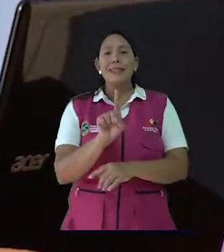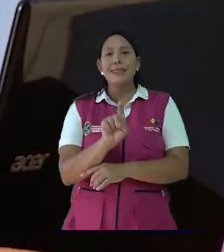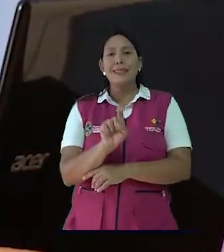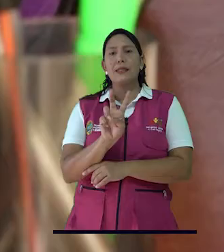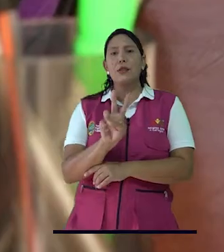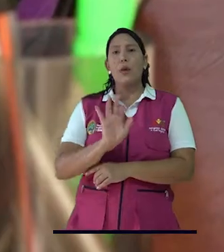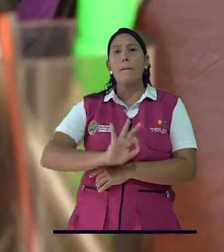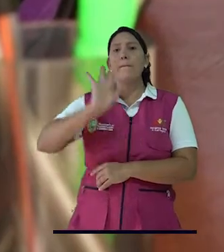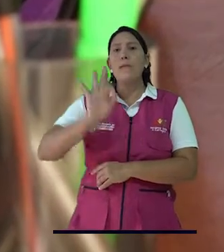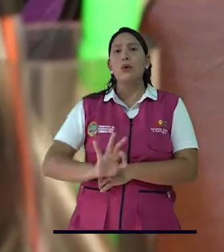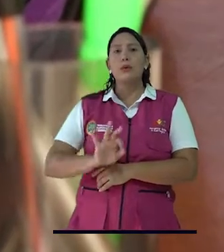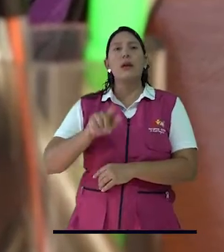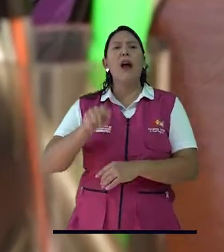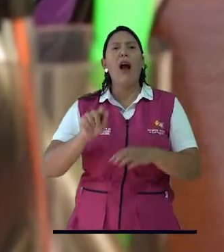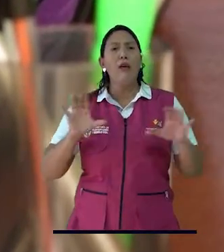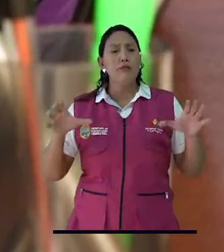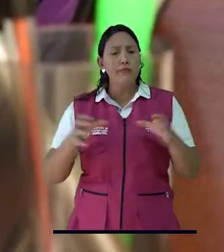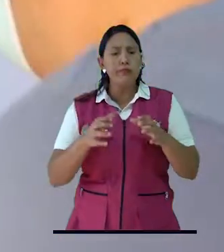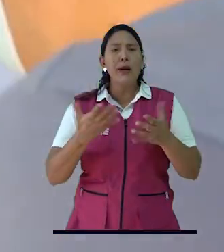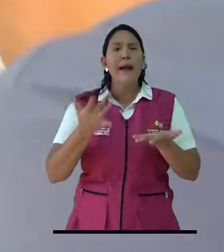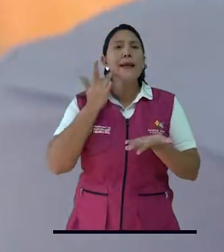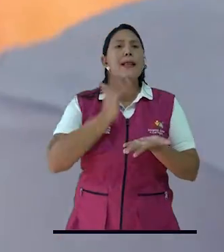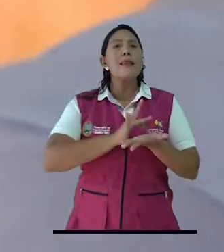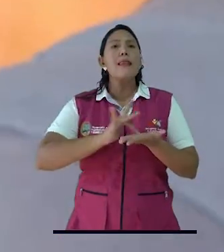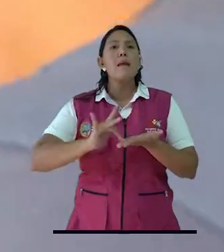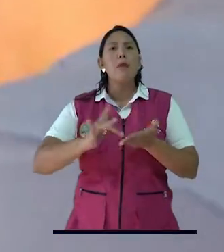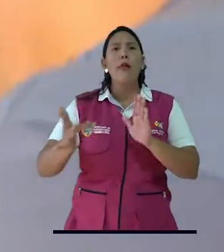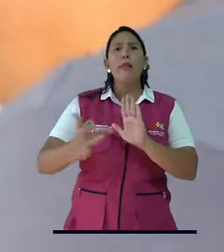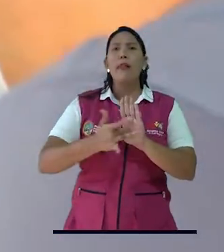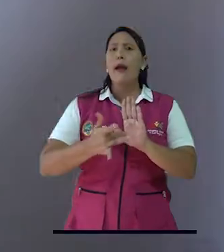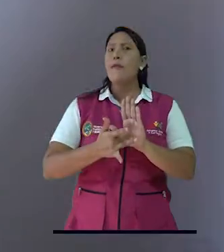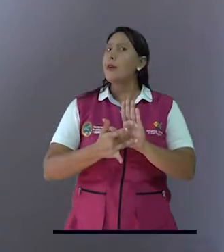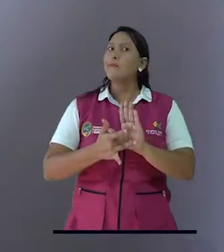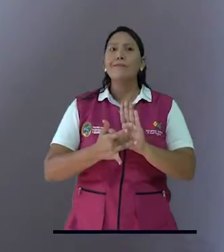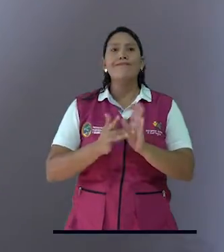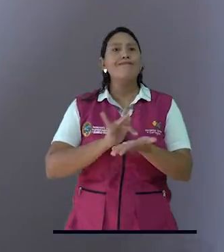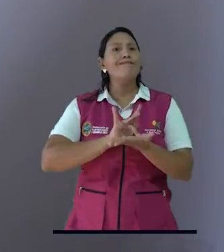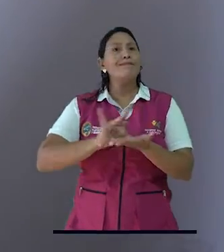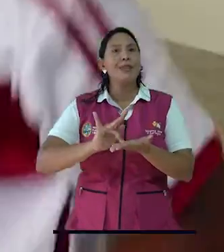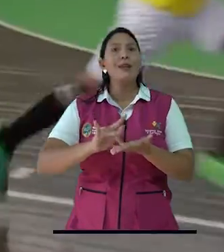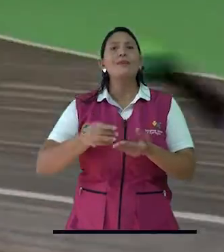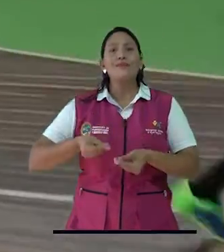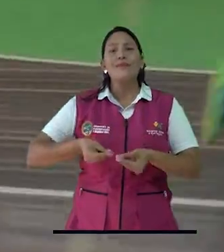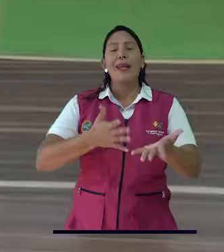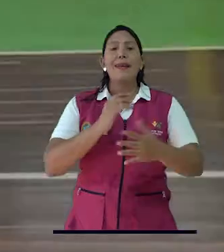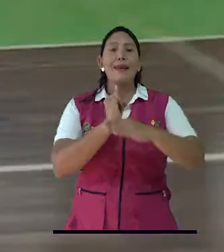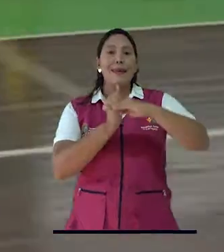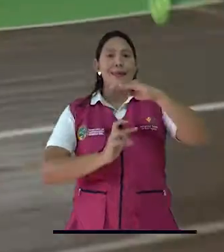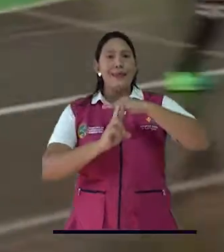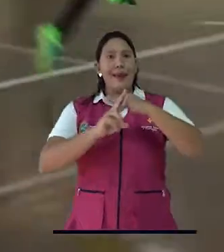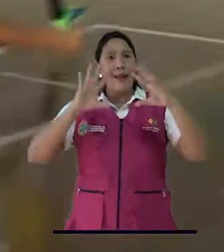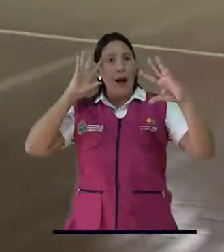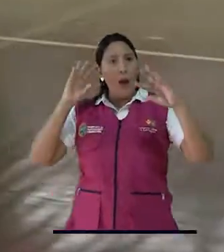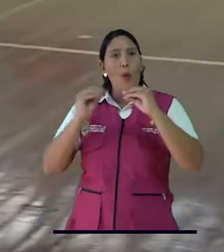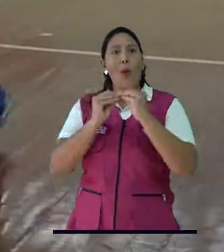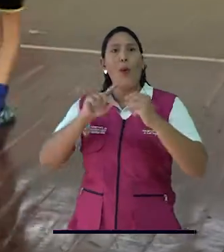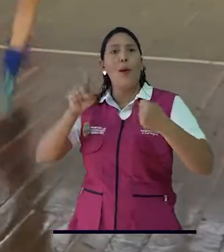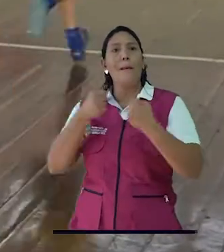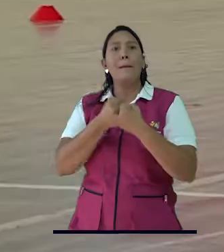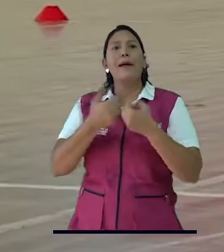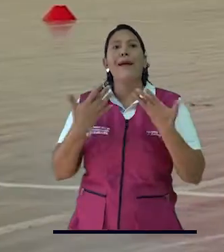62.9% acumulado del Plan de Saneamiento Fiscal Parcial de LIDER y que, al cierre de